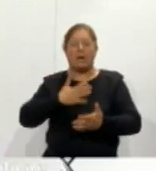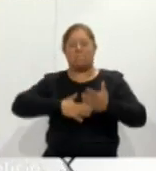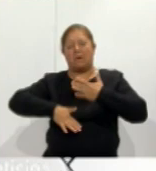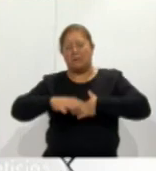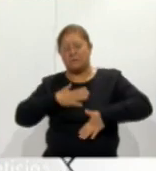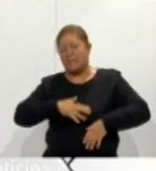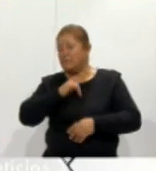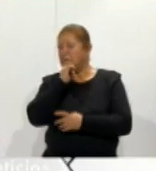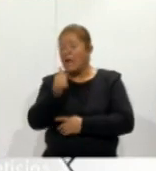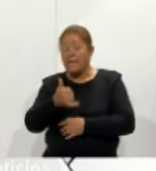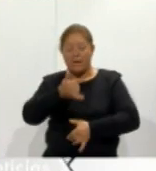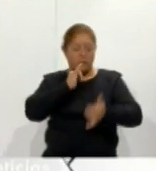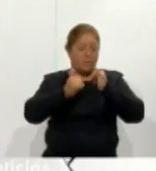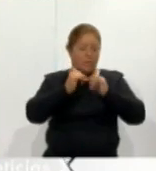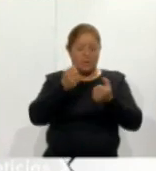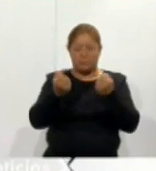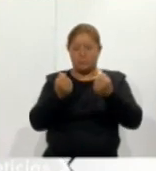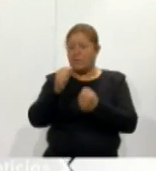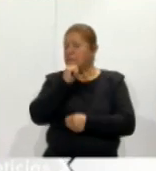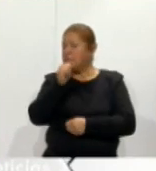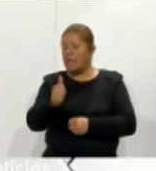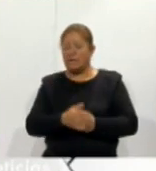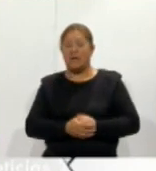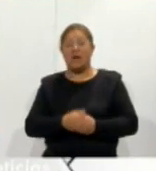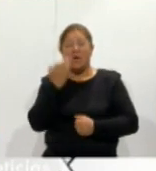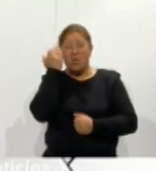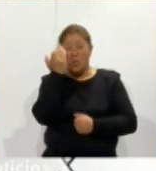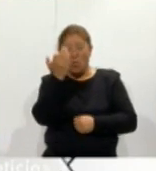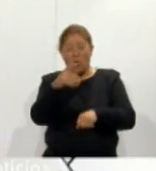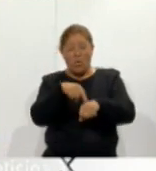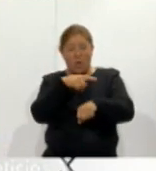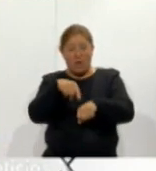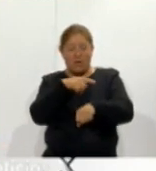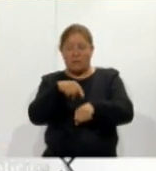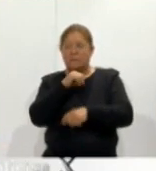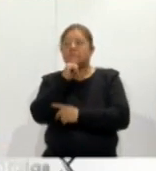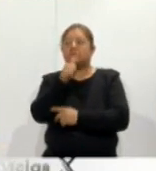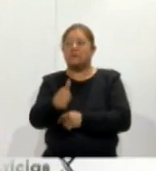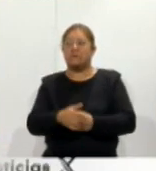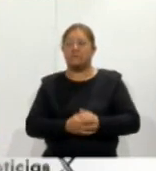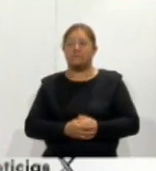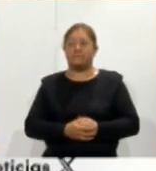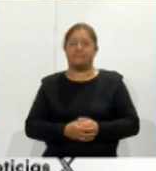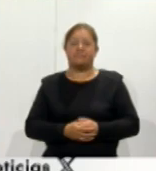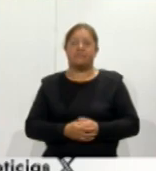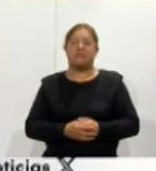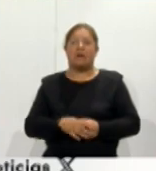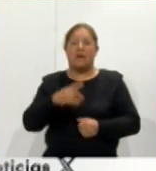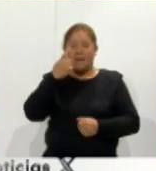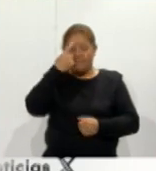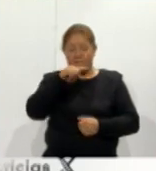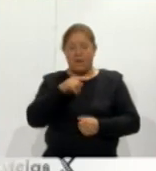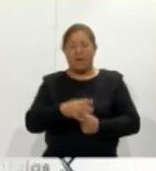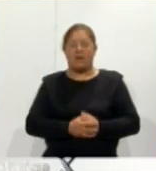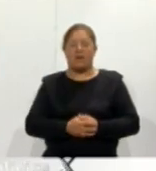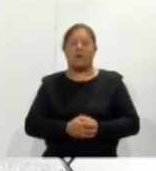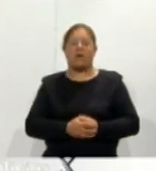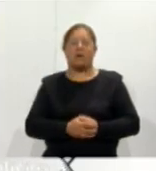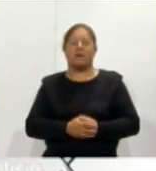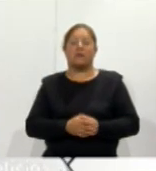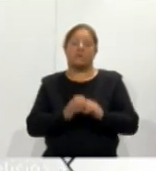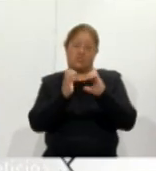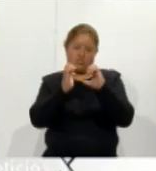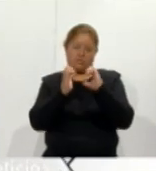mucho menos estado de ebriedad, no manejar por grandes horas de manejo para no ocasionar un percance.